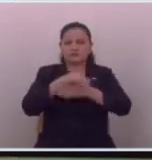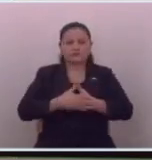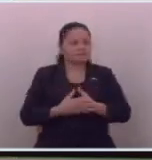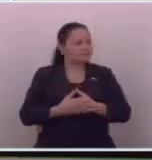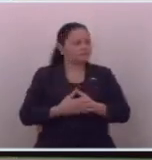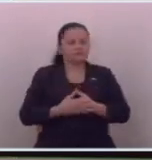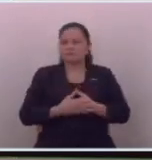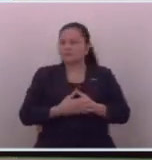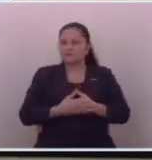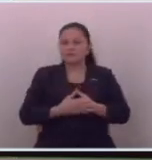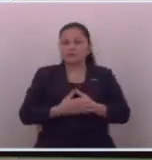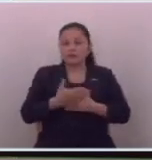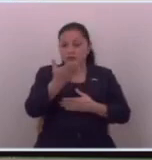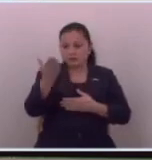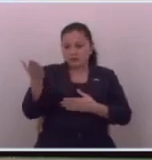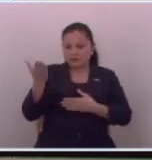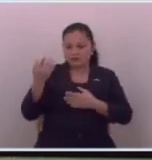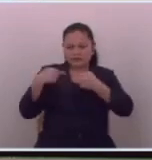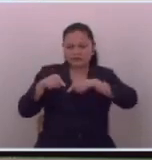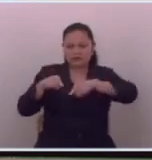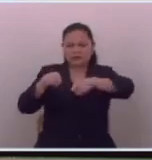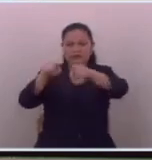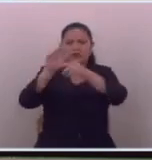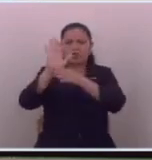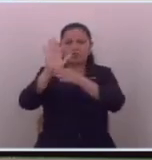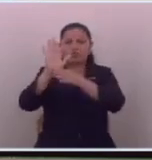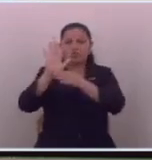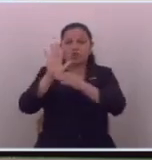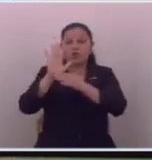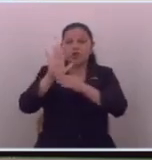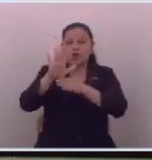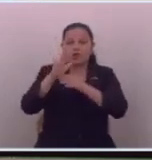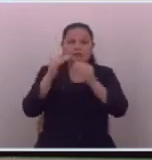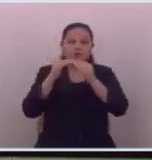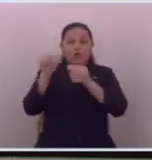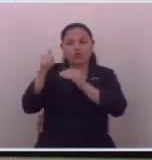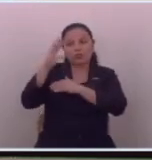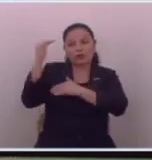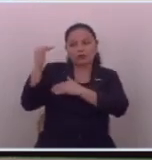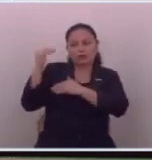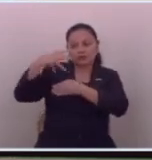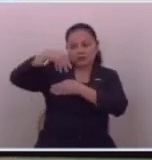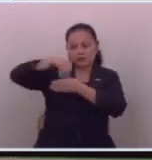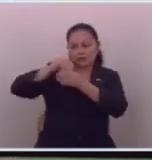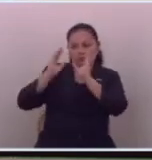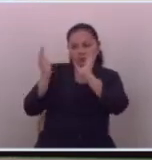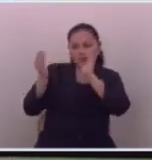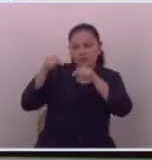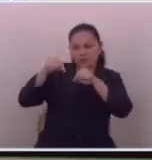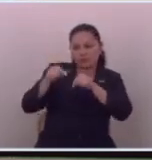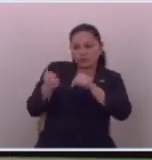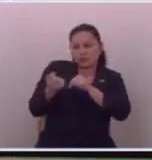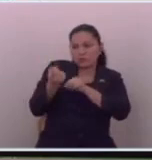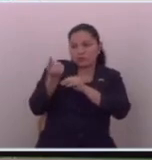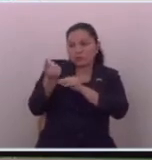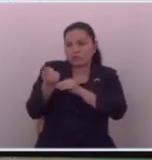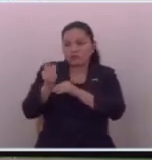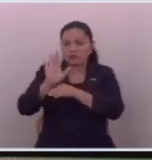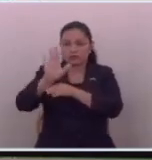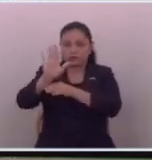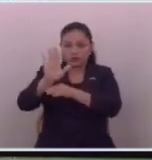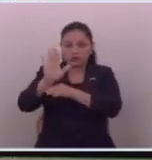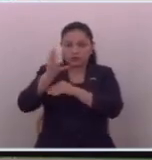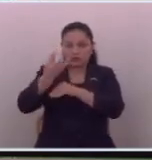es que estos han vivido y siguen viviendo en un país paralelo en un país que solo existe